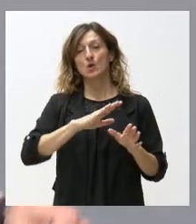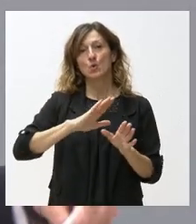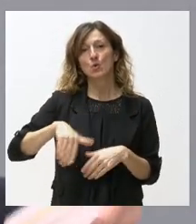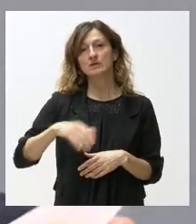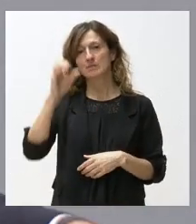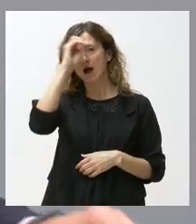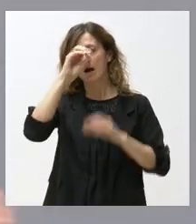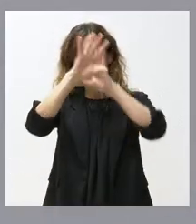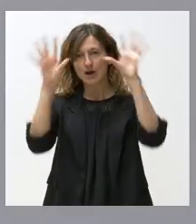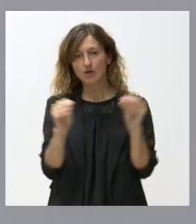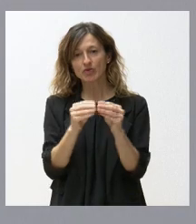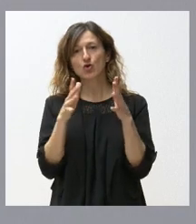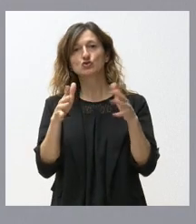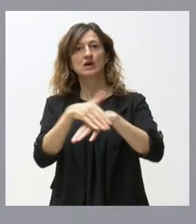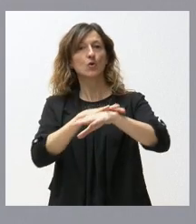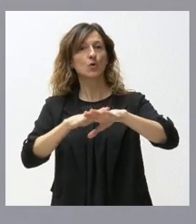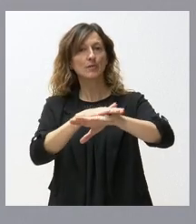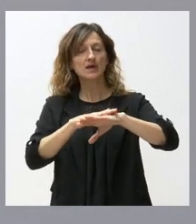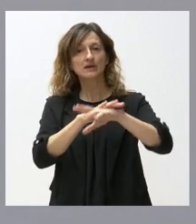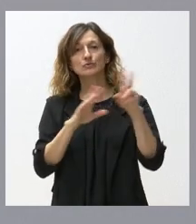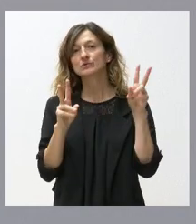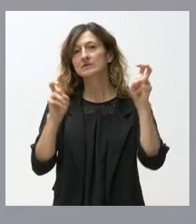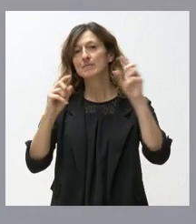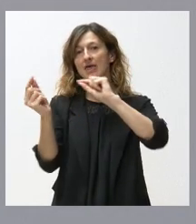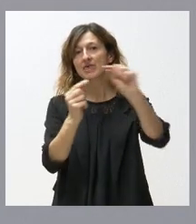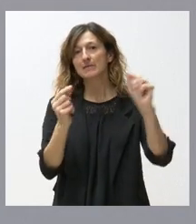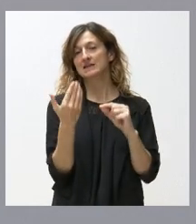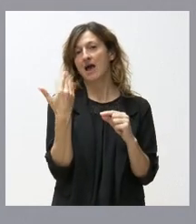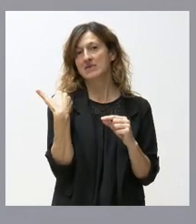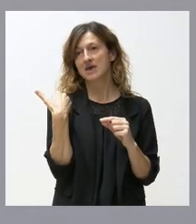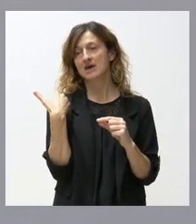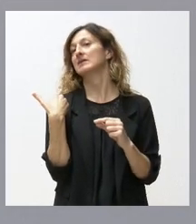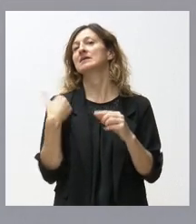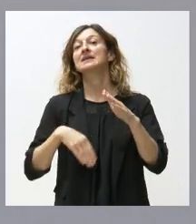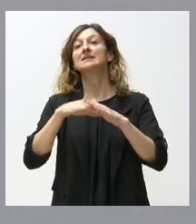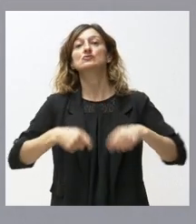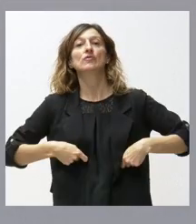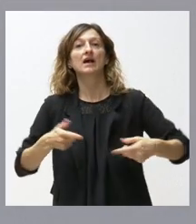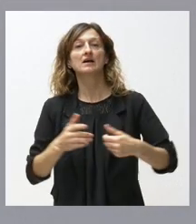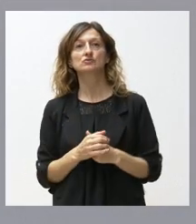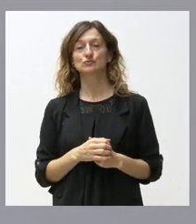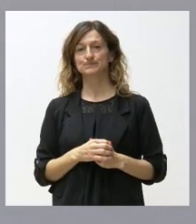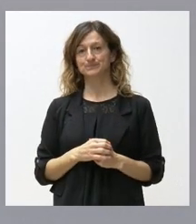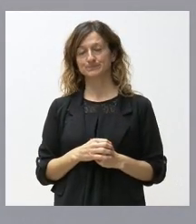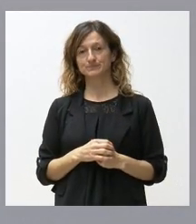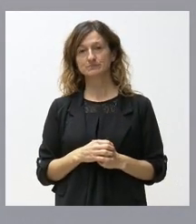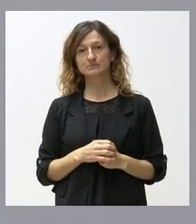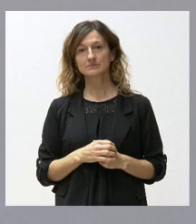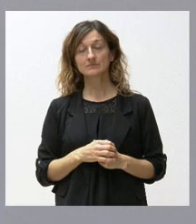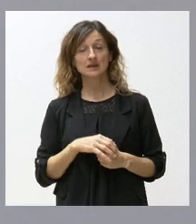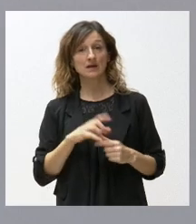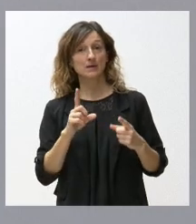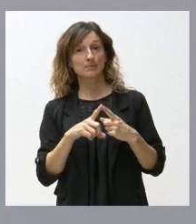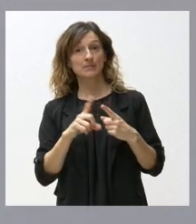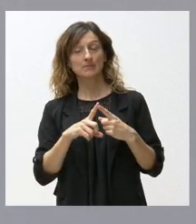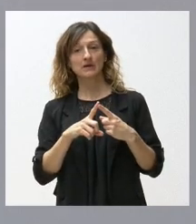hemos hecho en el Consejo de Gobierno sobre el debate de ayer del techo de gasto? Pues, en primer lugar, yo creo que hay